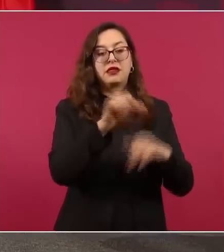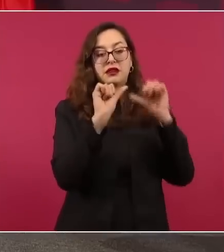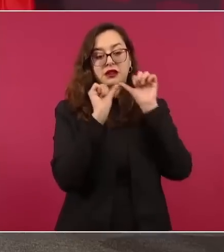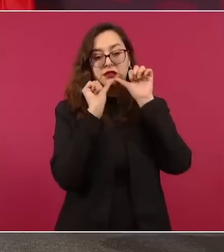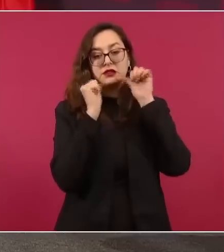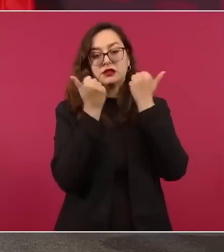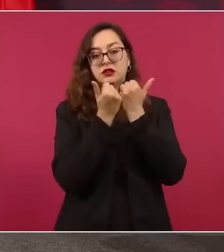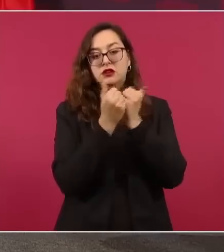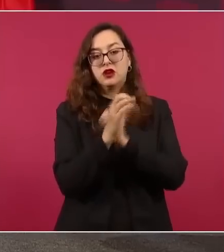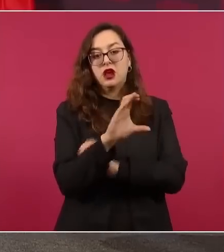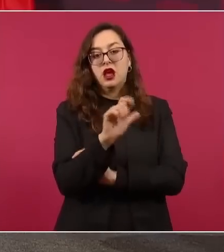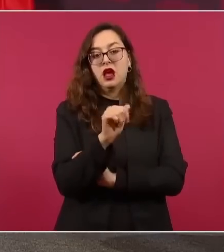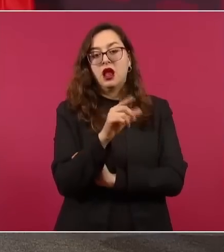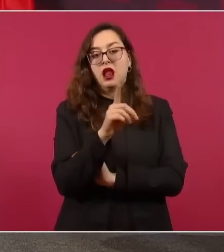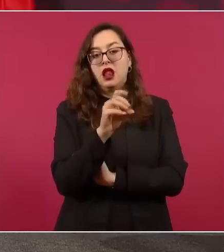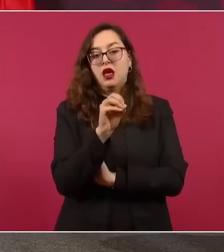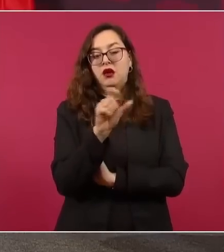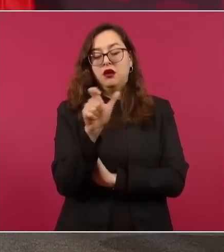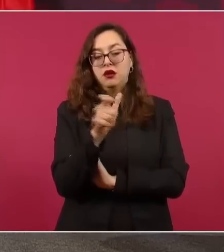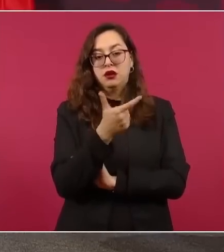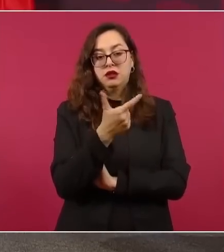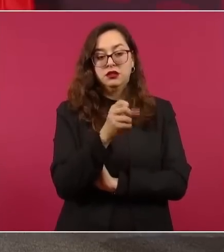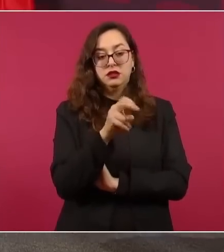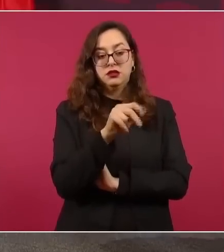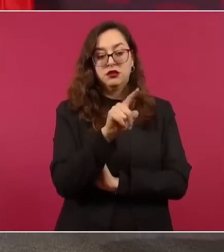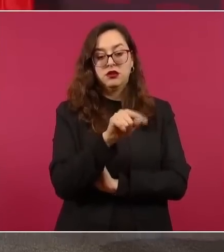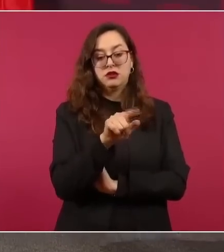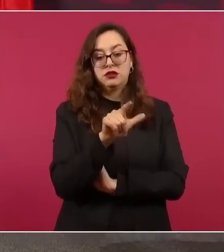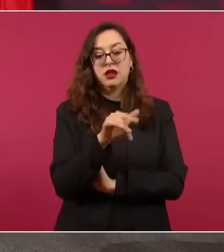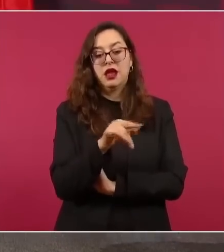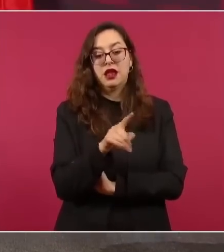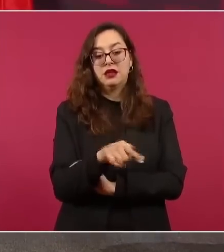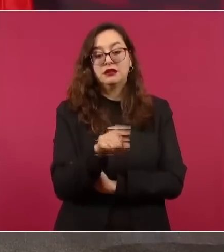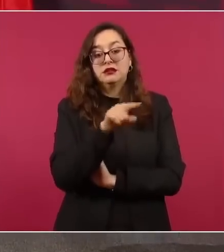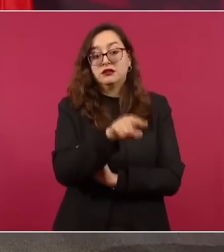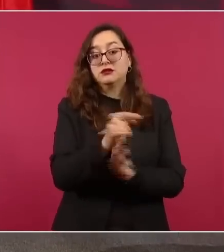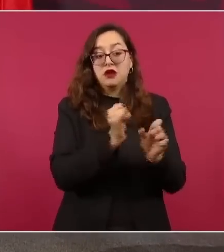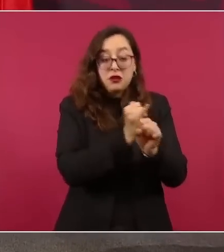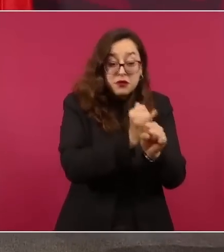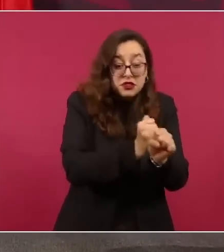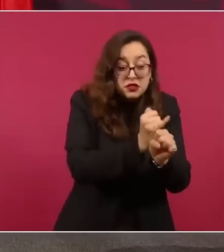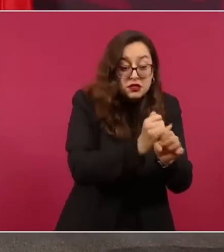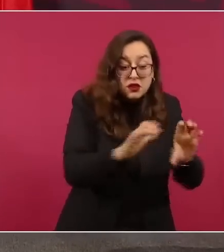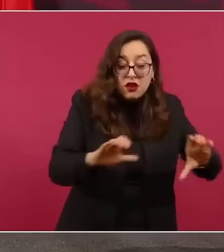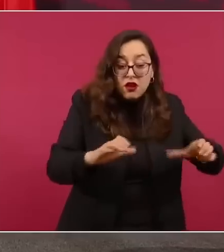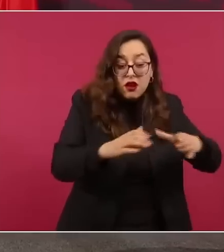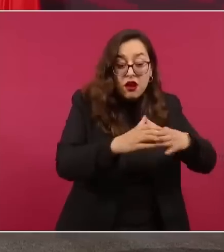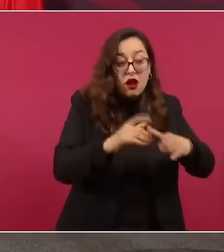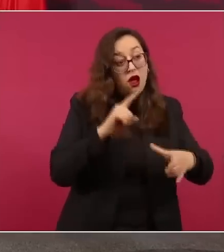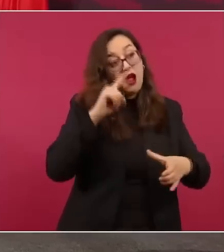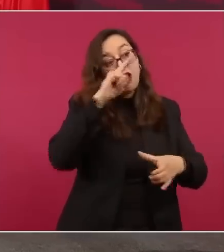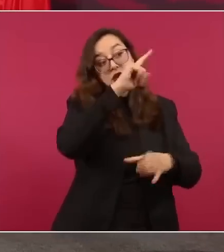González, esas son las fuentes de los